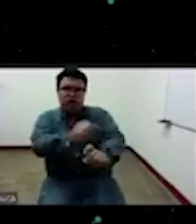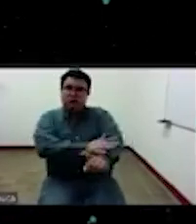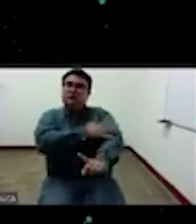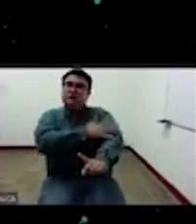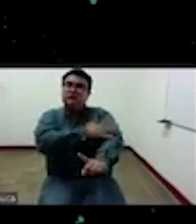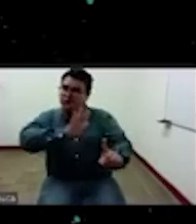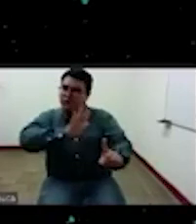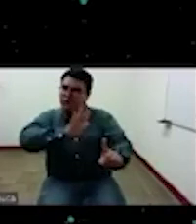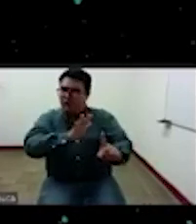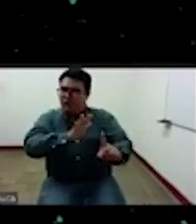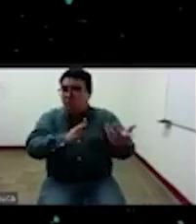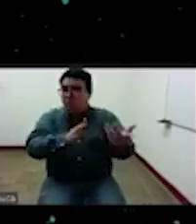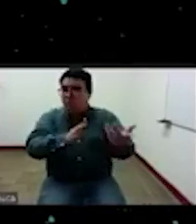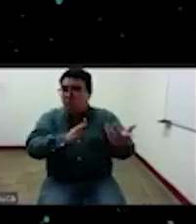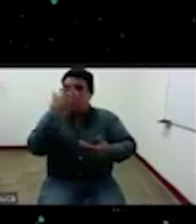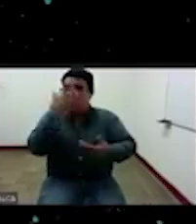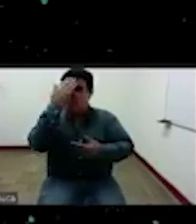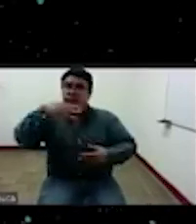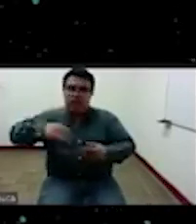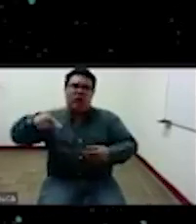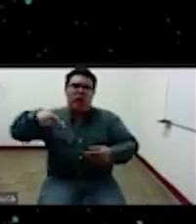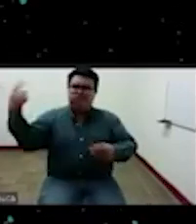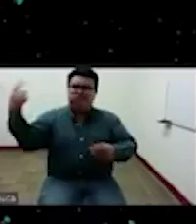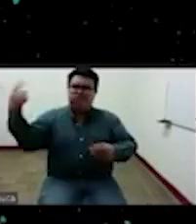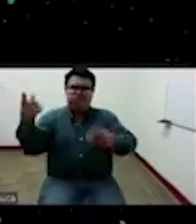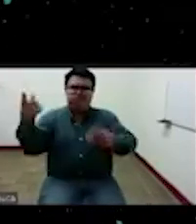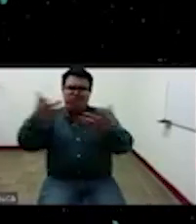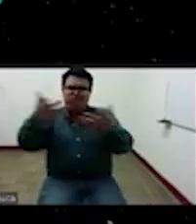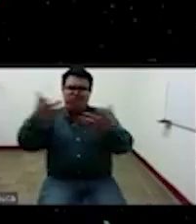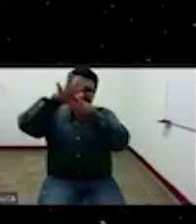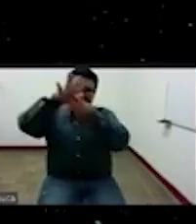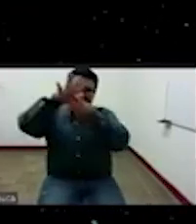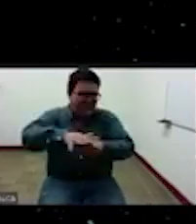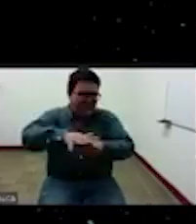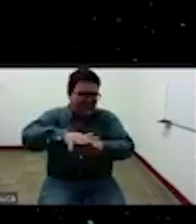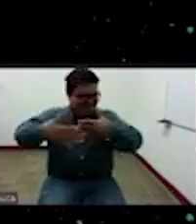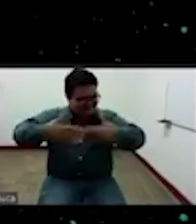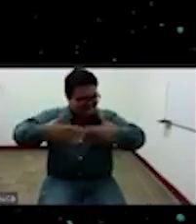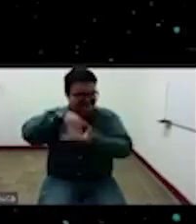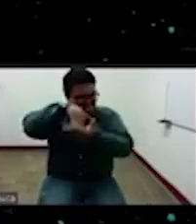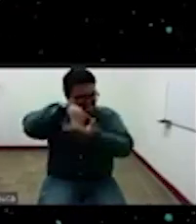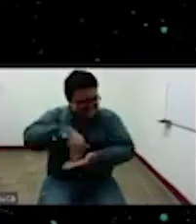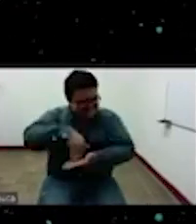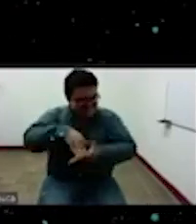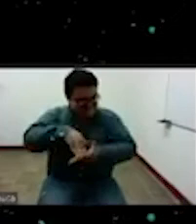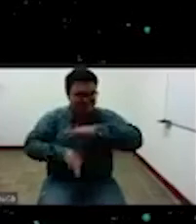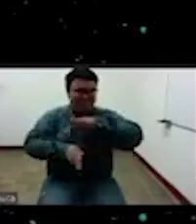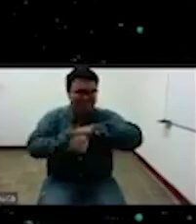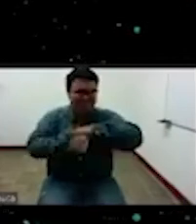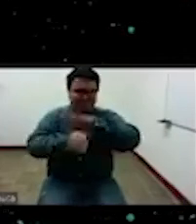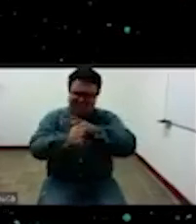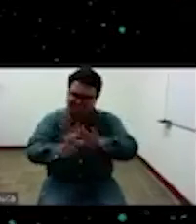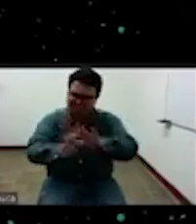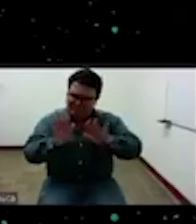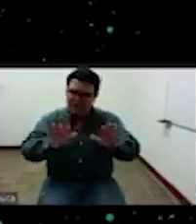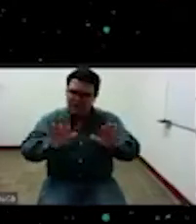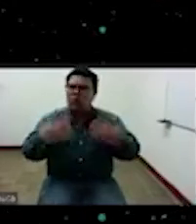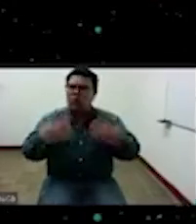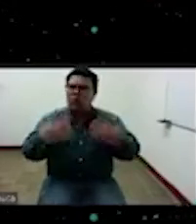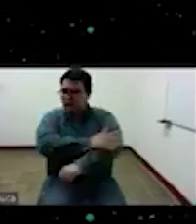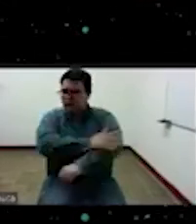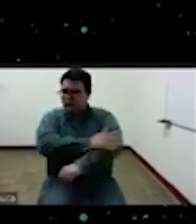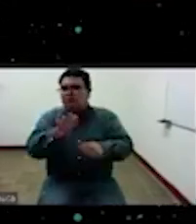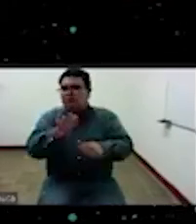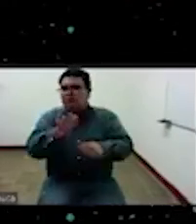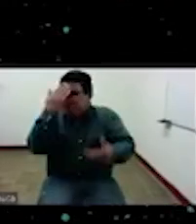o ha resistido a los embates o que ha tenido esa modernidad o que tú desde su momento ¿no? porque